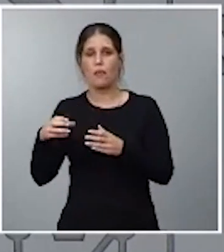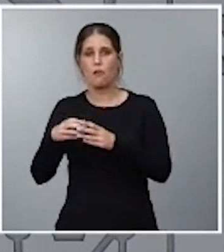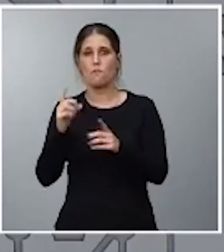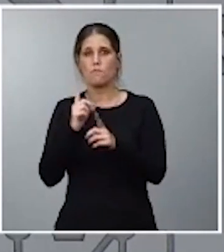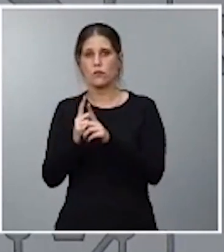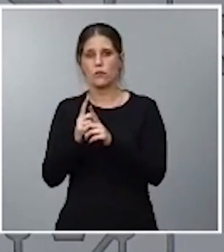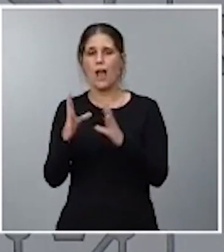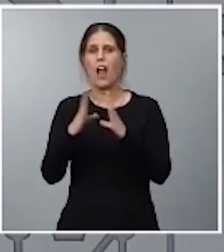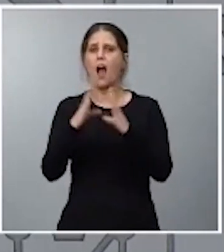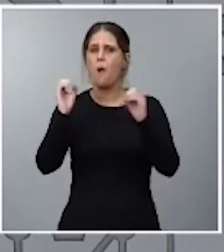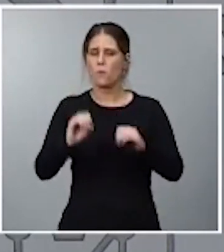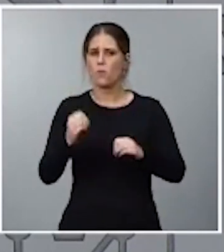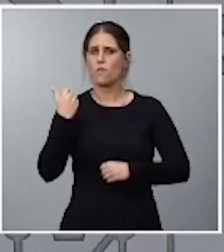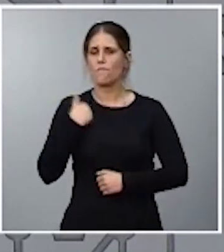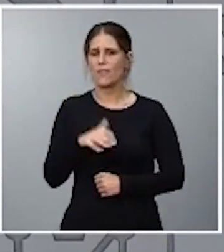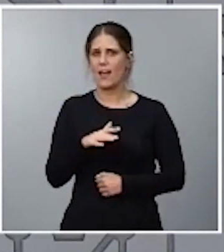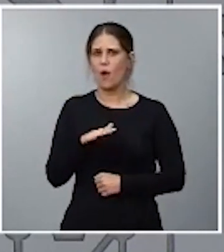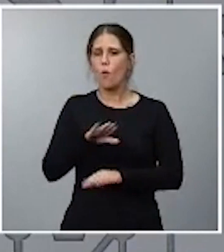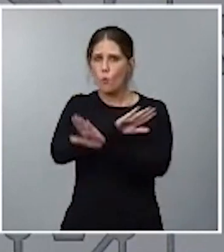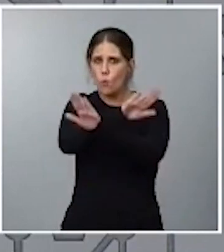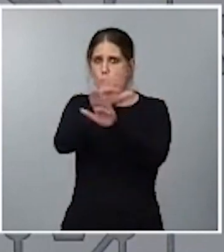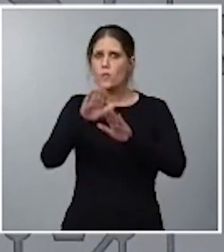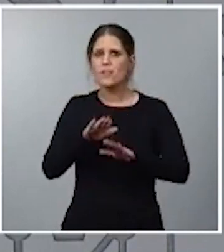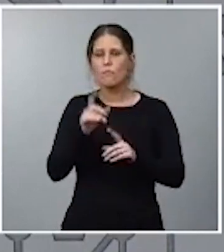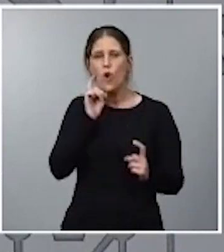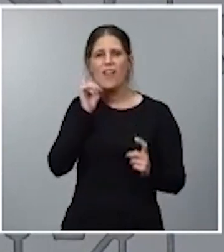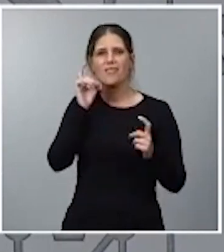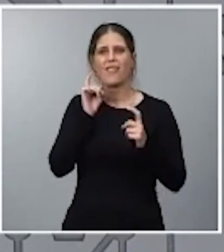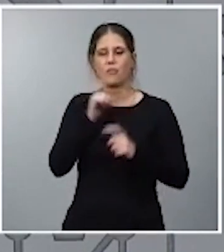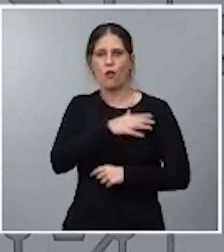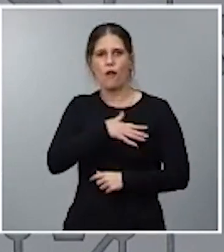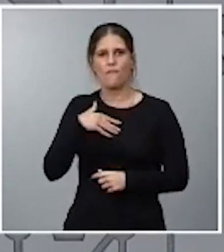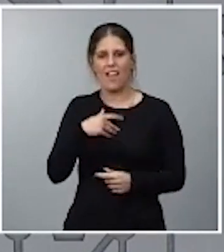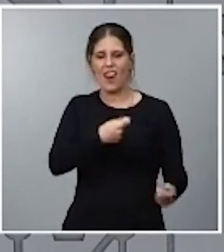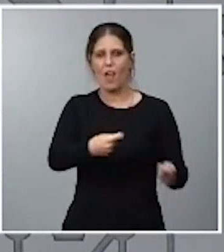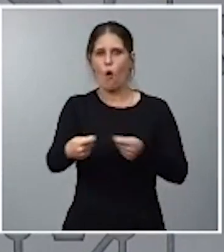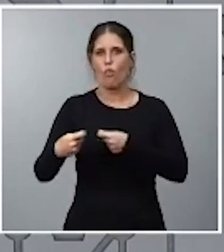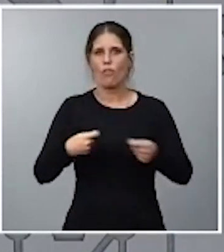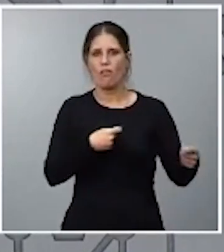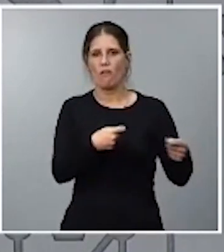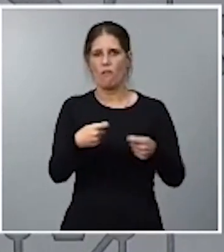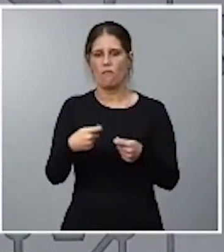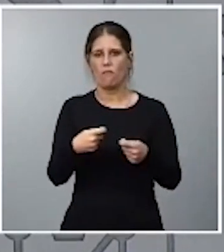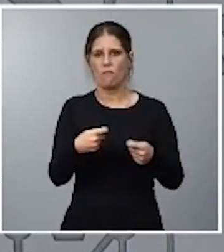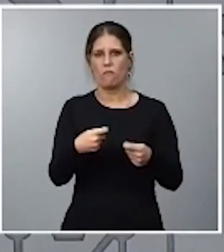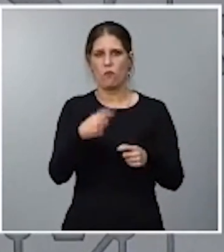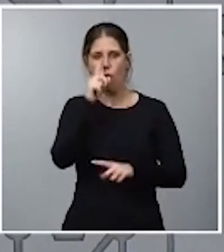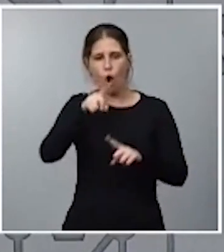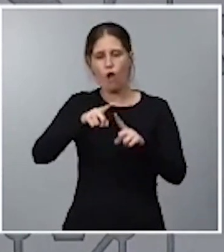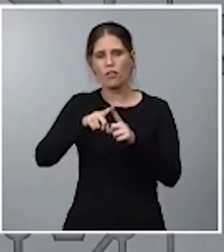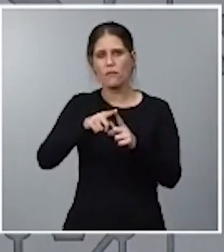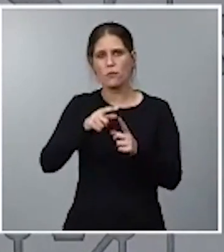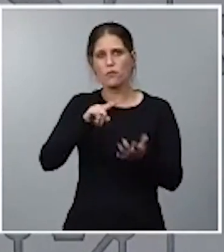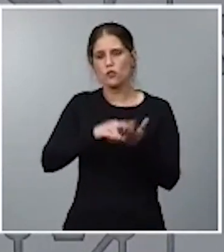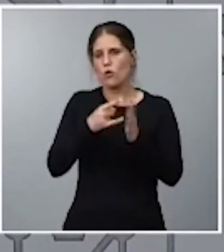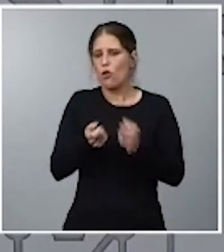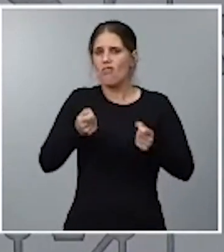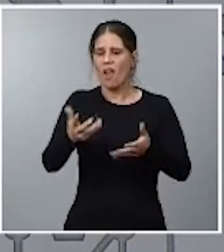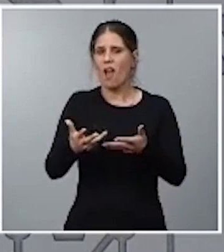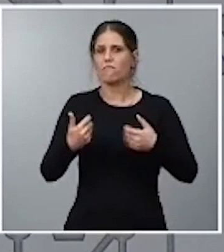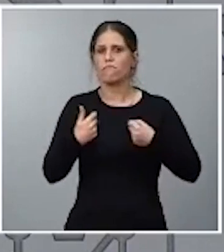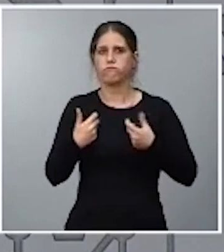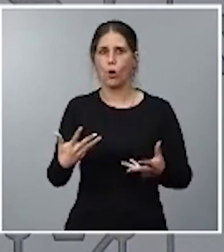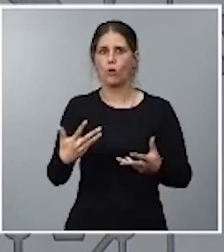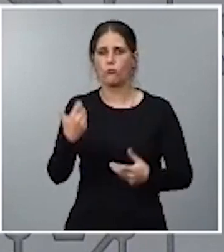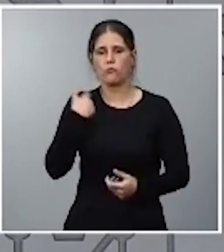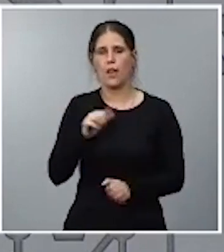dar un último intento a la negociación para dar una solución rápida al bloqueo del Consejo General